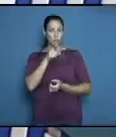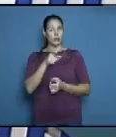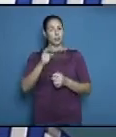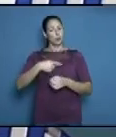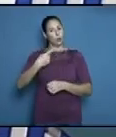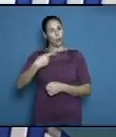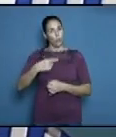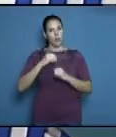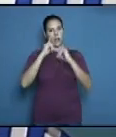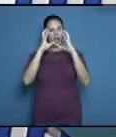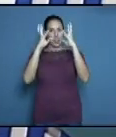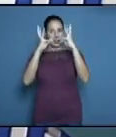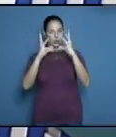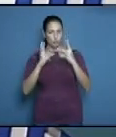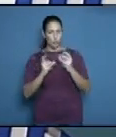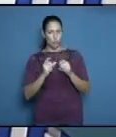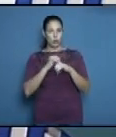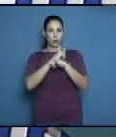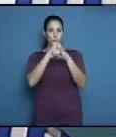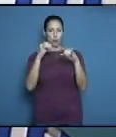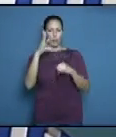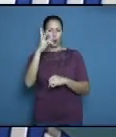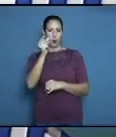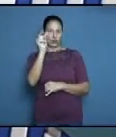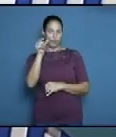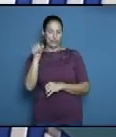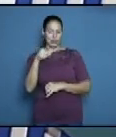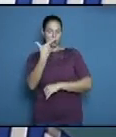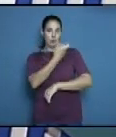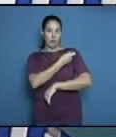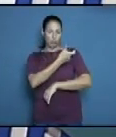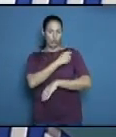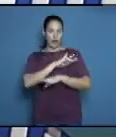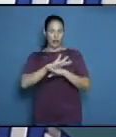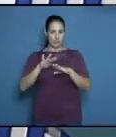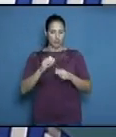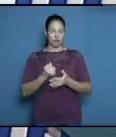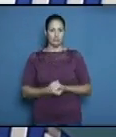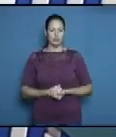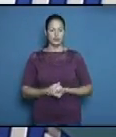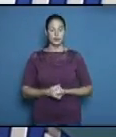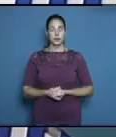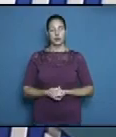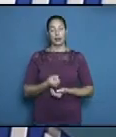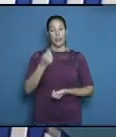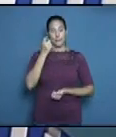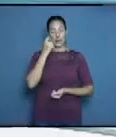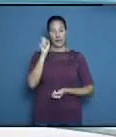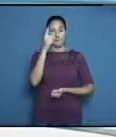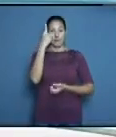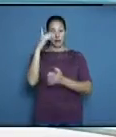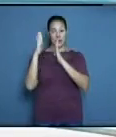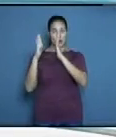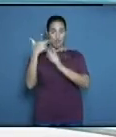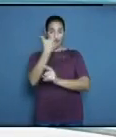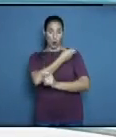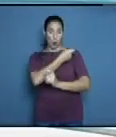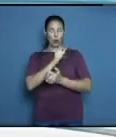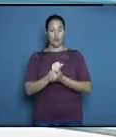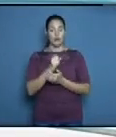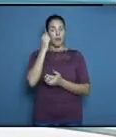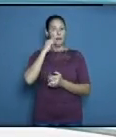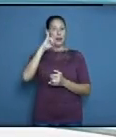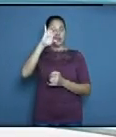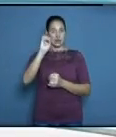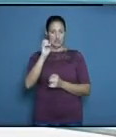interesantes ver cómo va avanzando poco a poco en el municipio capital Mira, con primera dosis en los mayores de 60 años